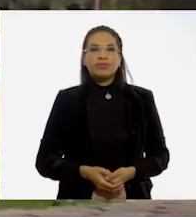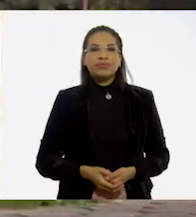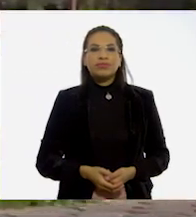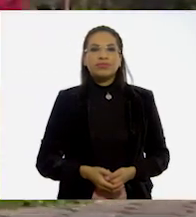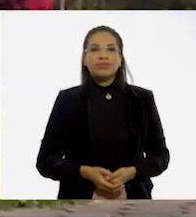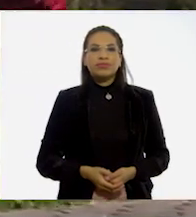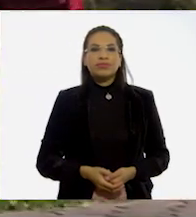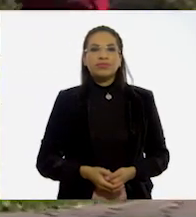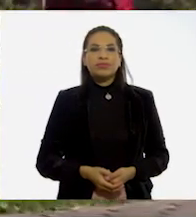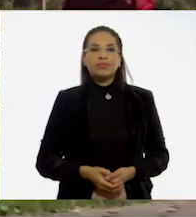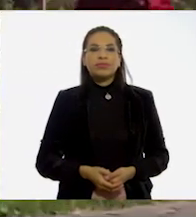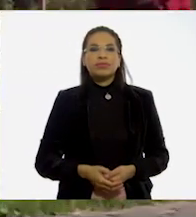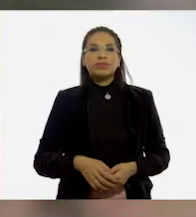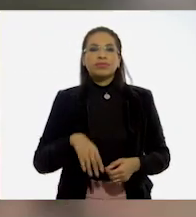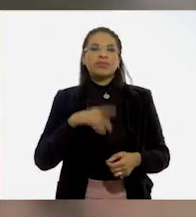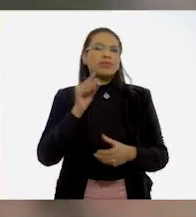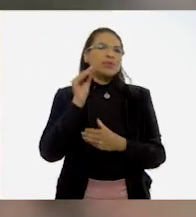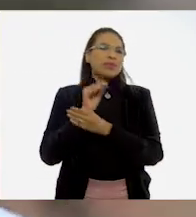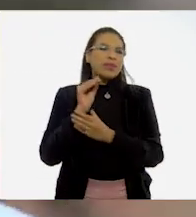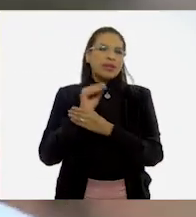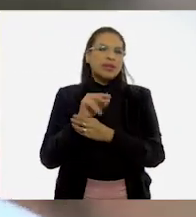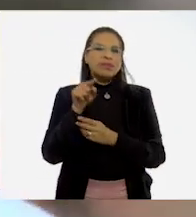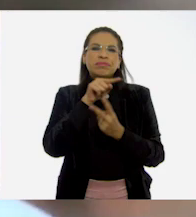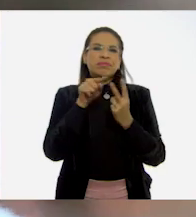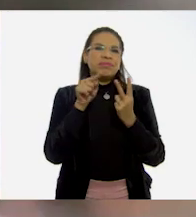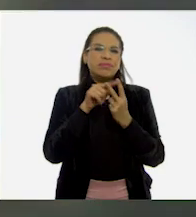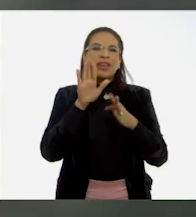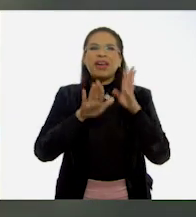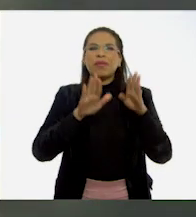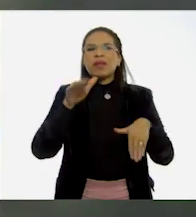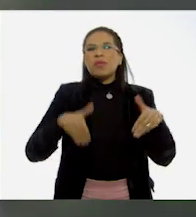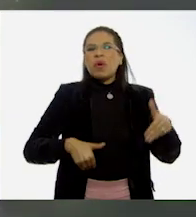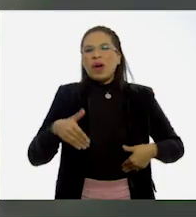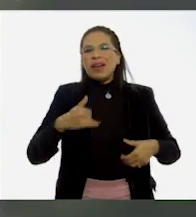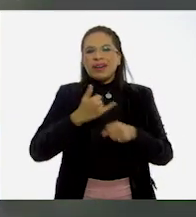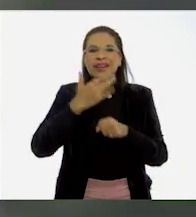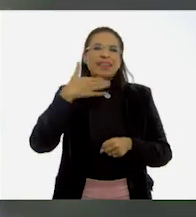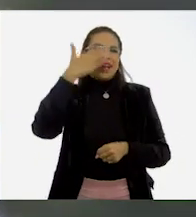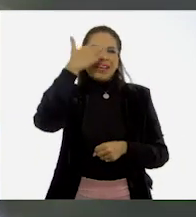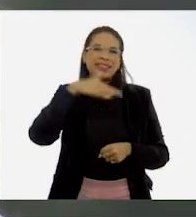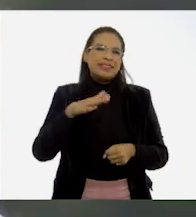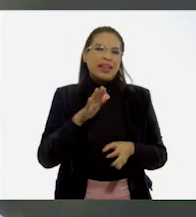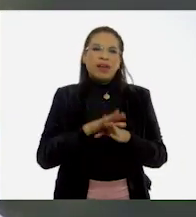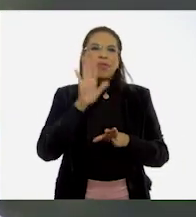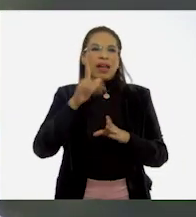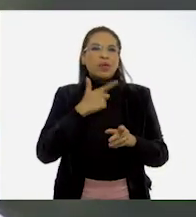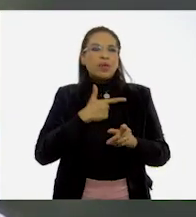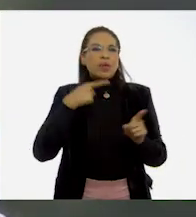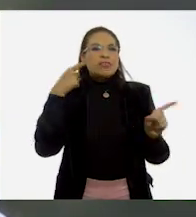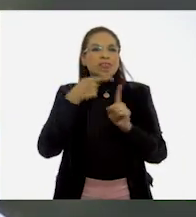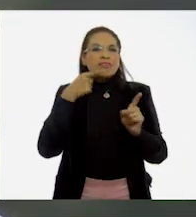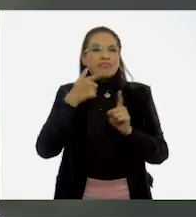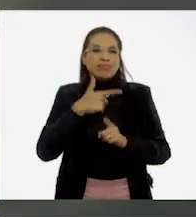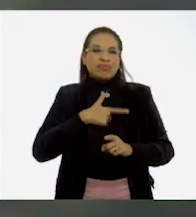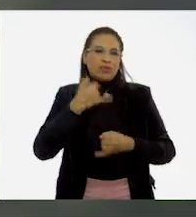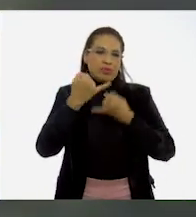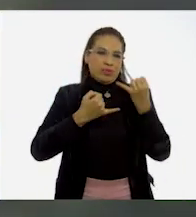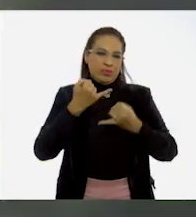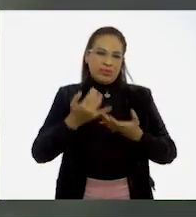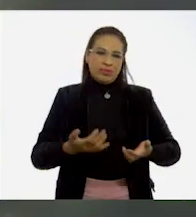No les hagas caso, solo son demolestones. Ya sé, parece que es delito ser de otro lado.